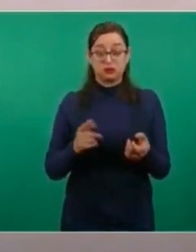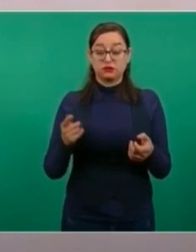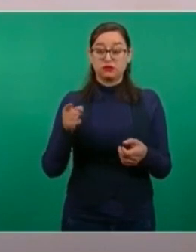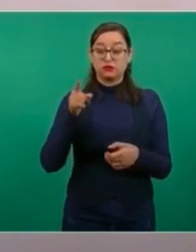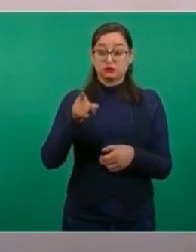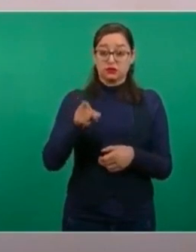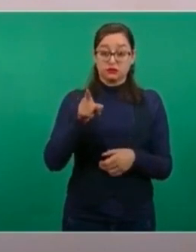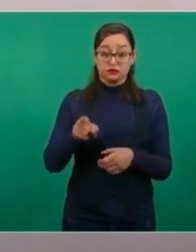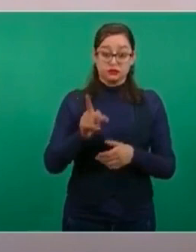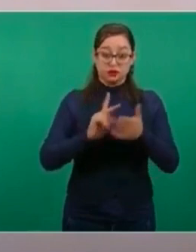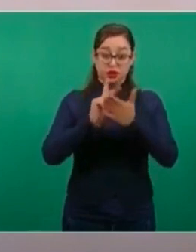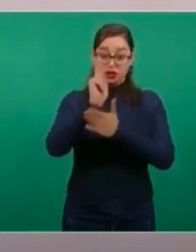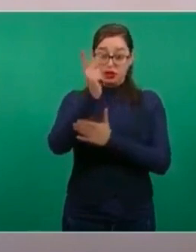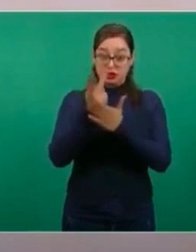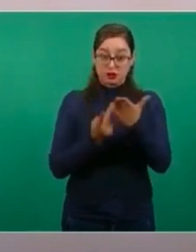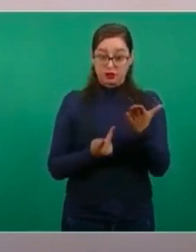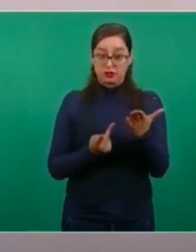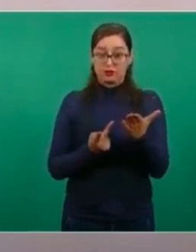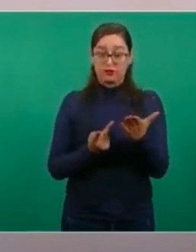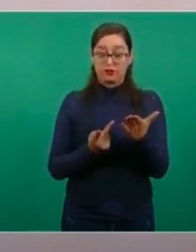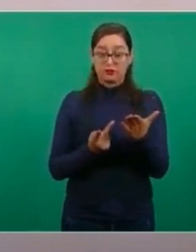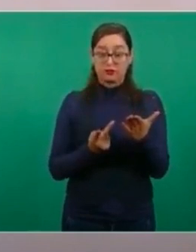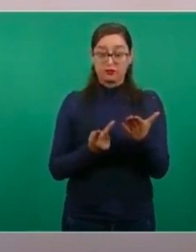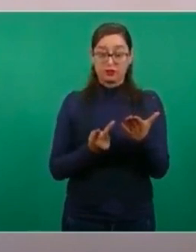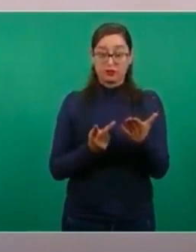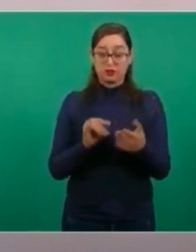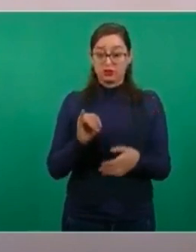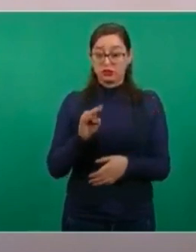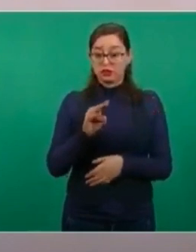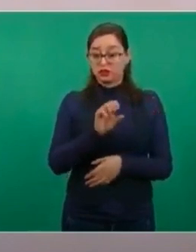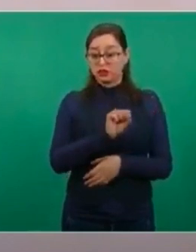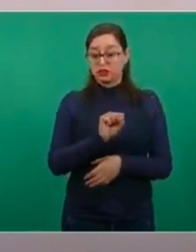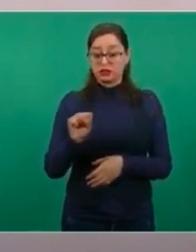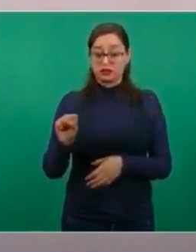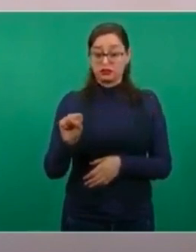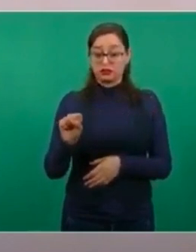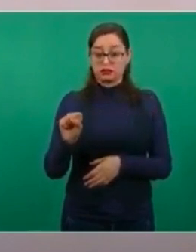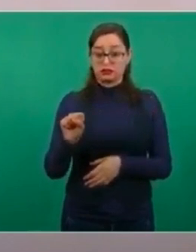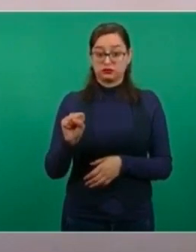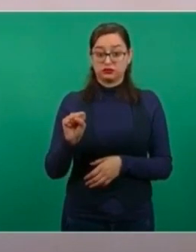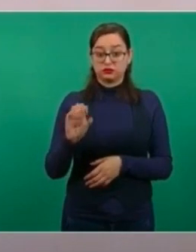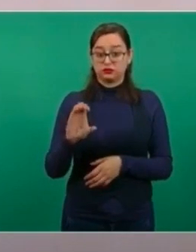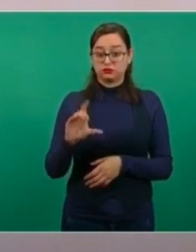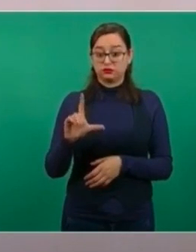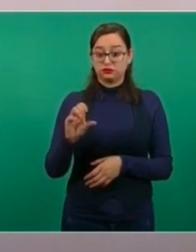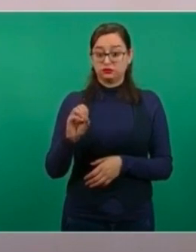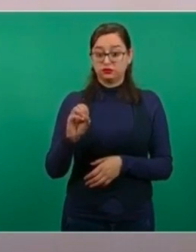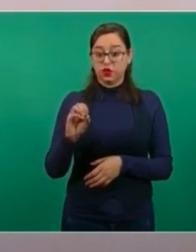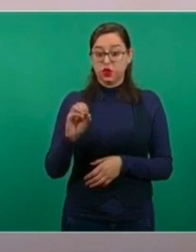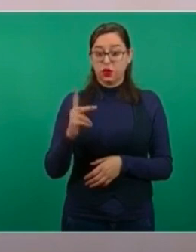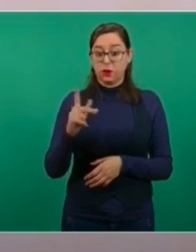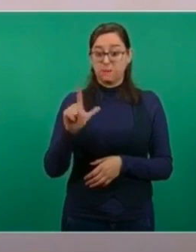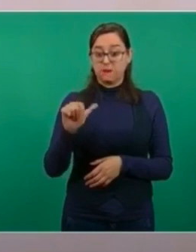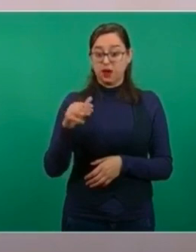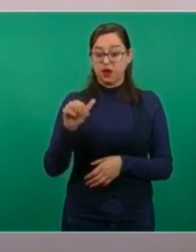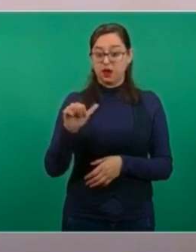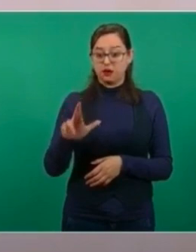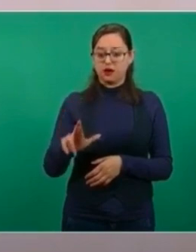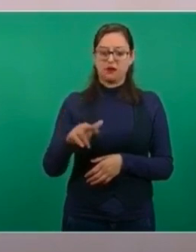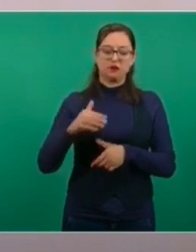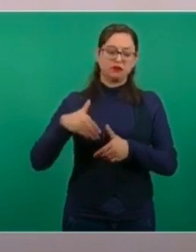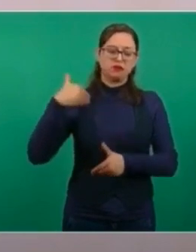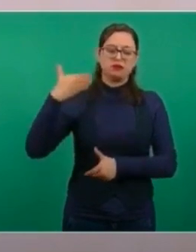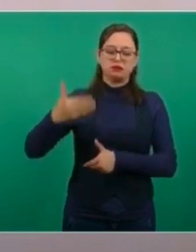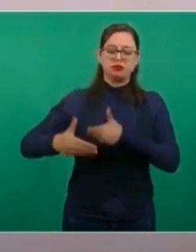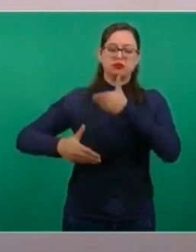el IMSS-Coplamar, que fue cambiando